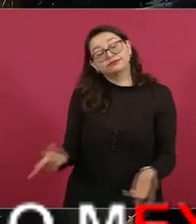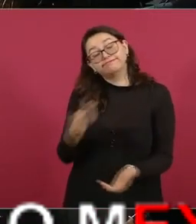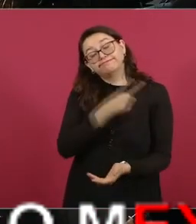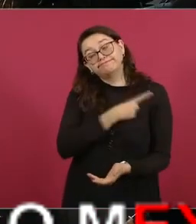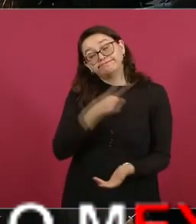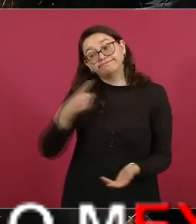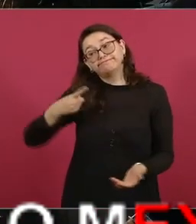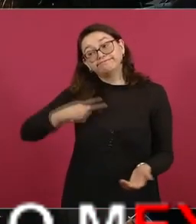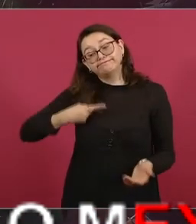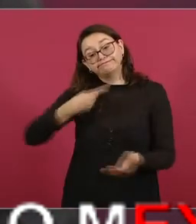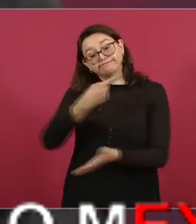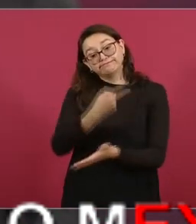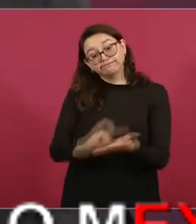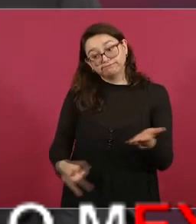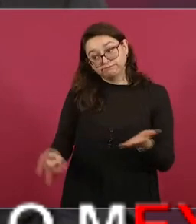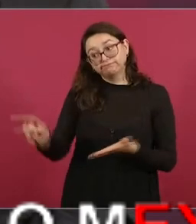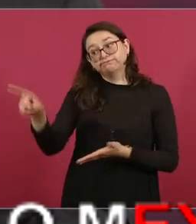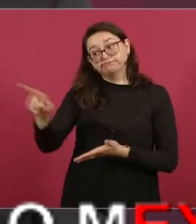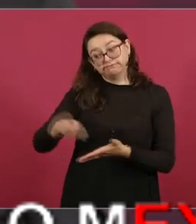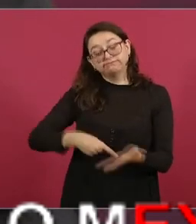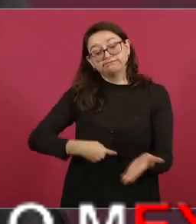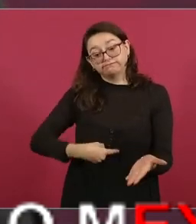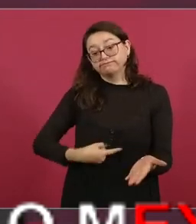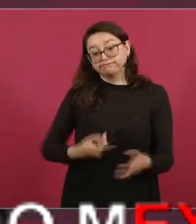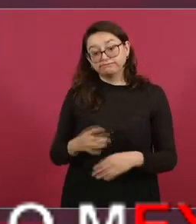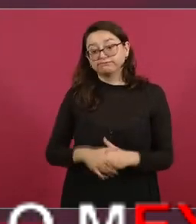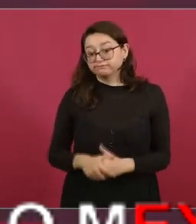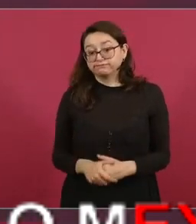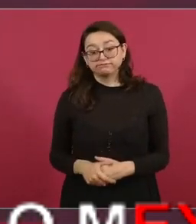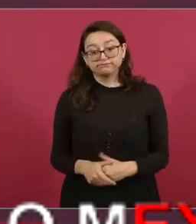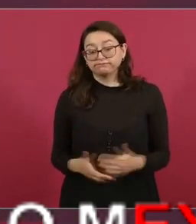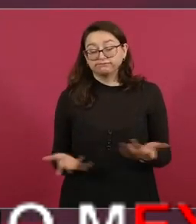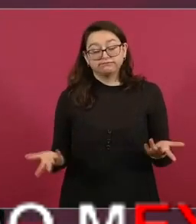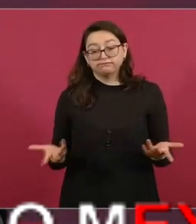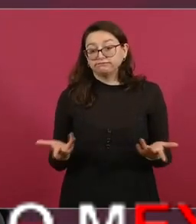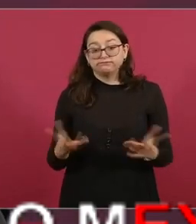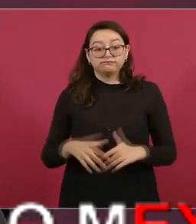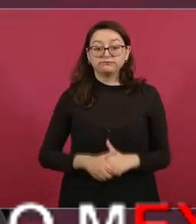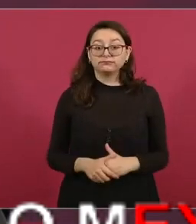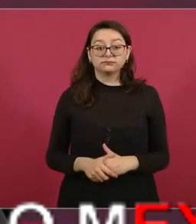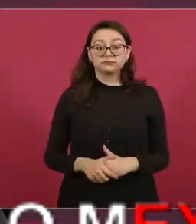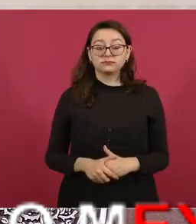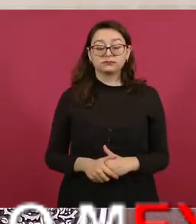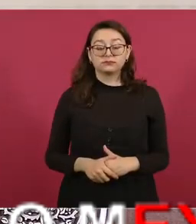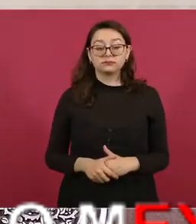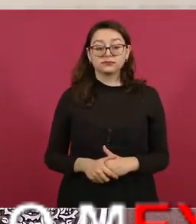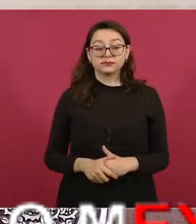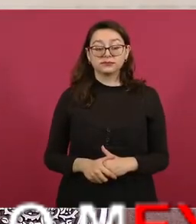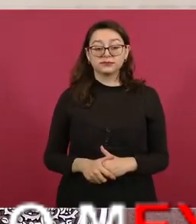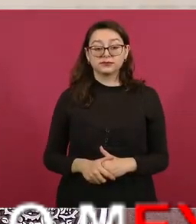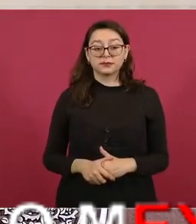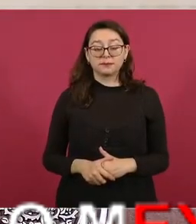para cancelar el contrato